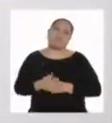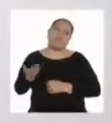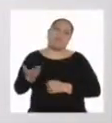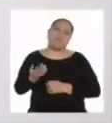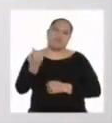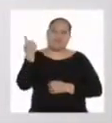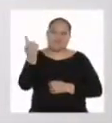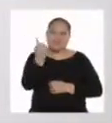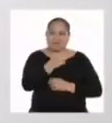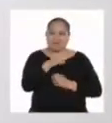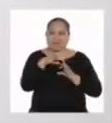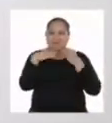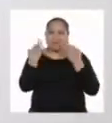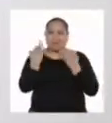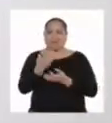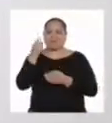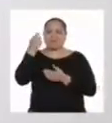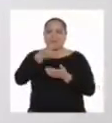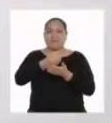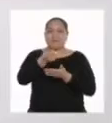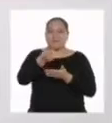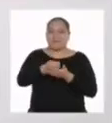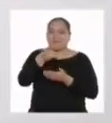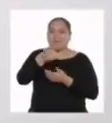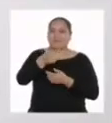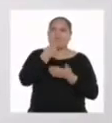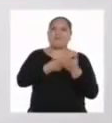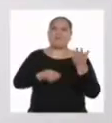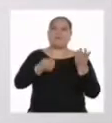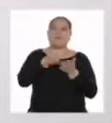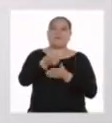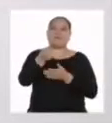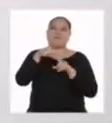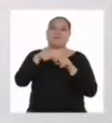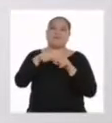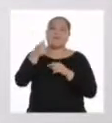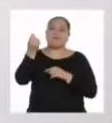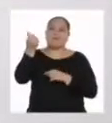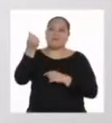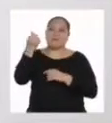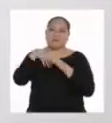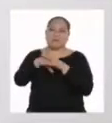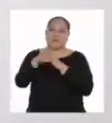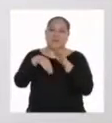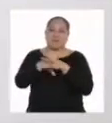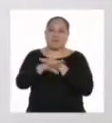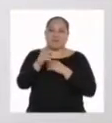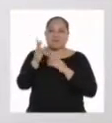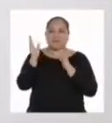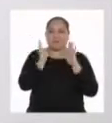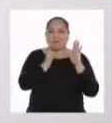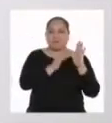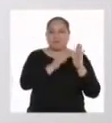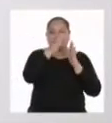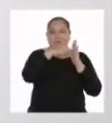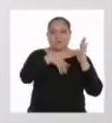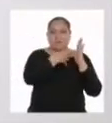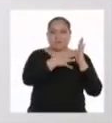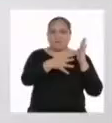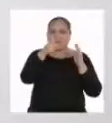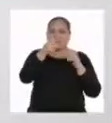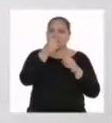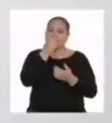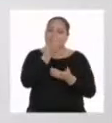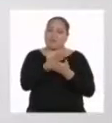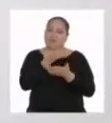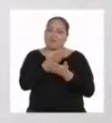Es que cada familia programa sus gastos en función a los ingresos que obtiene. Armar un presupuesto es una